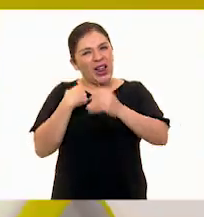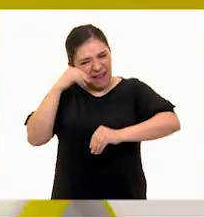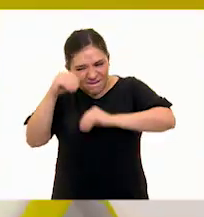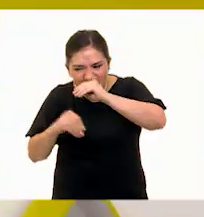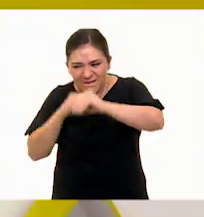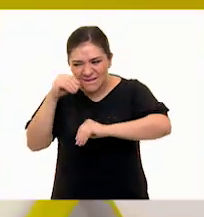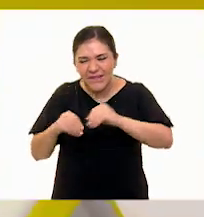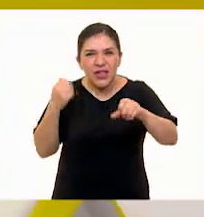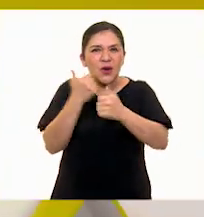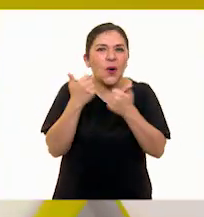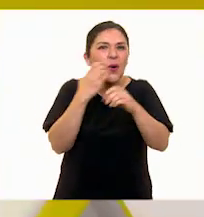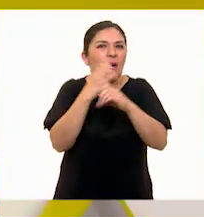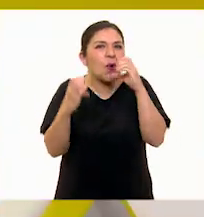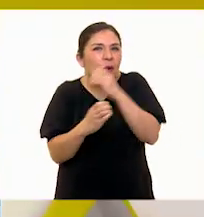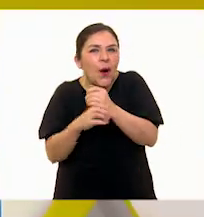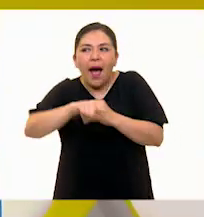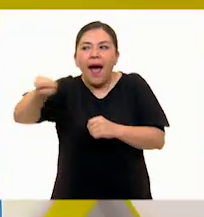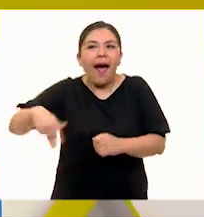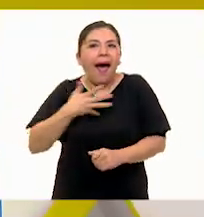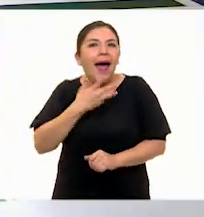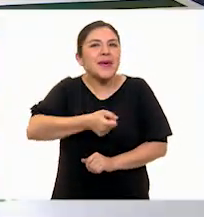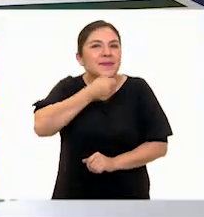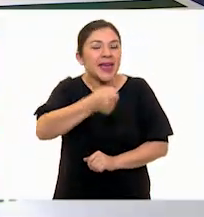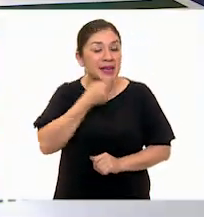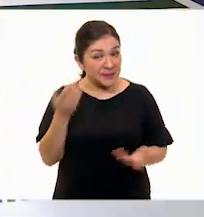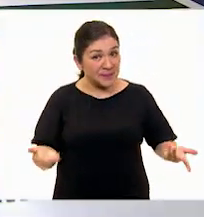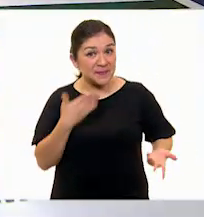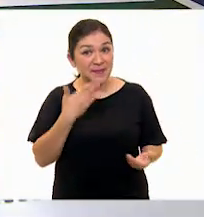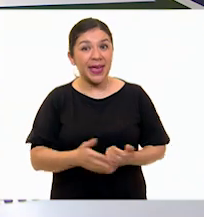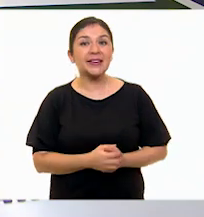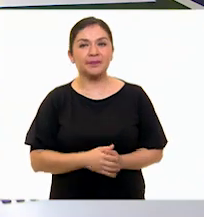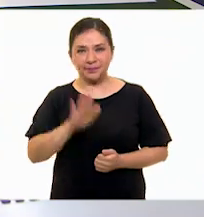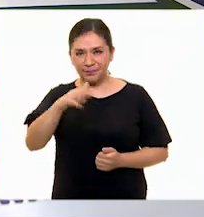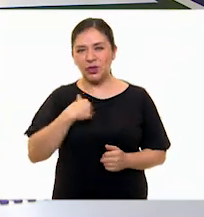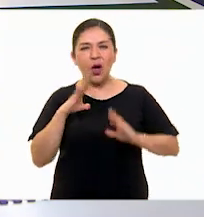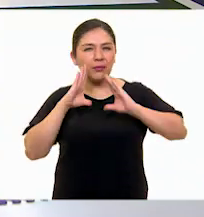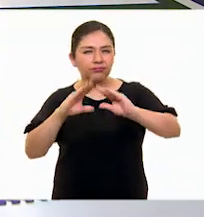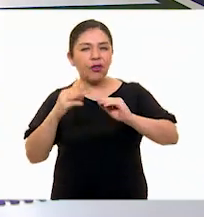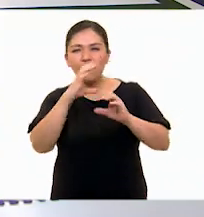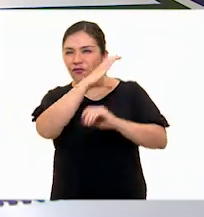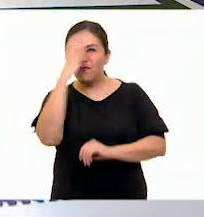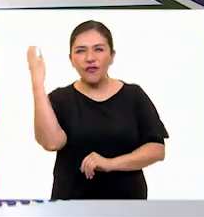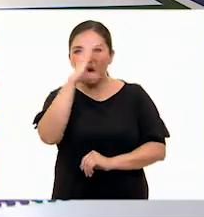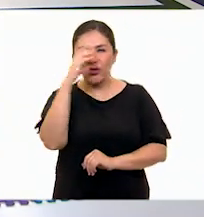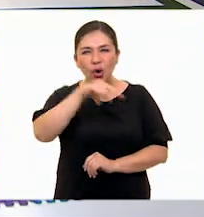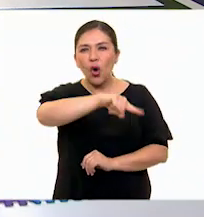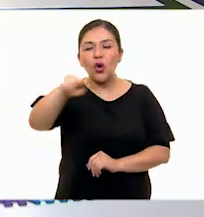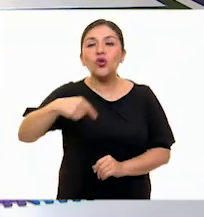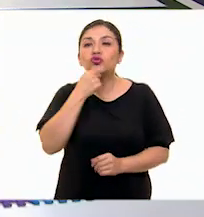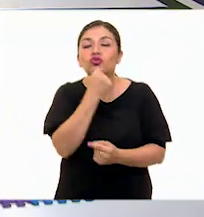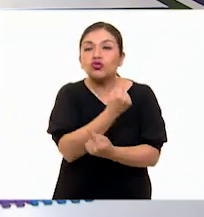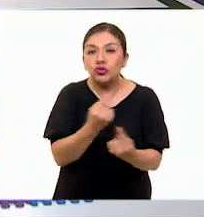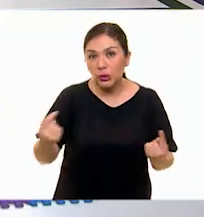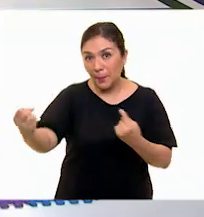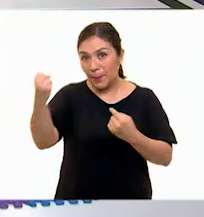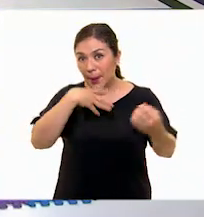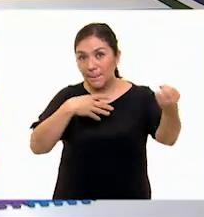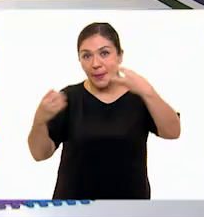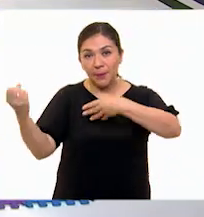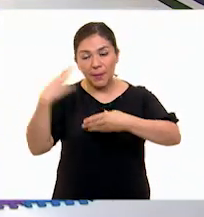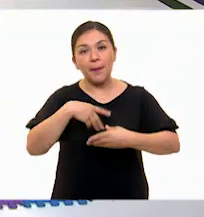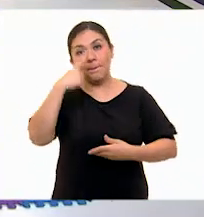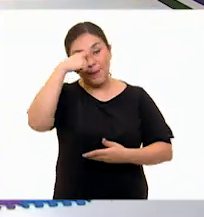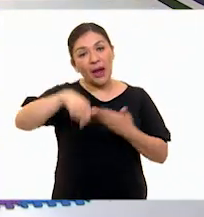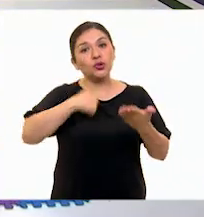escultura con objetos por ahí perdidos. Muy bien, Pepe. Bien, te voy a enseñar unas fotos que nos mandaron niños de